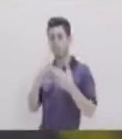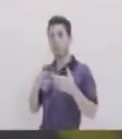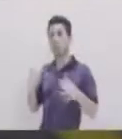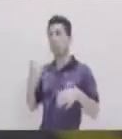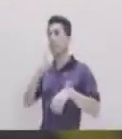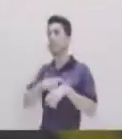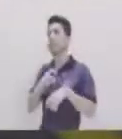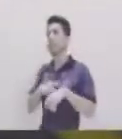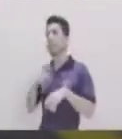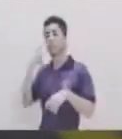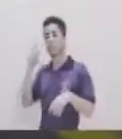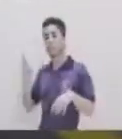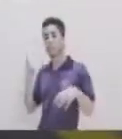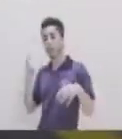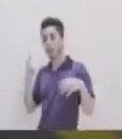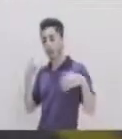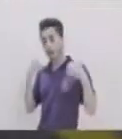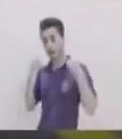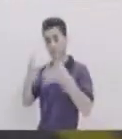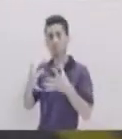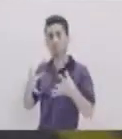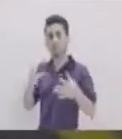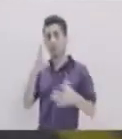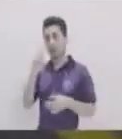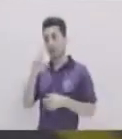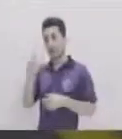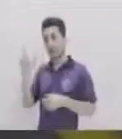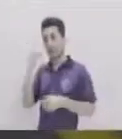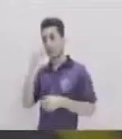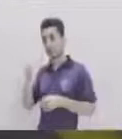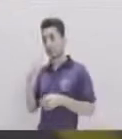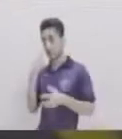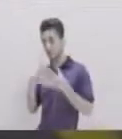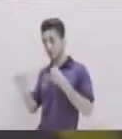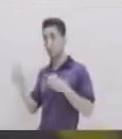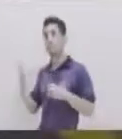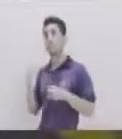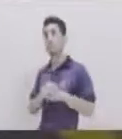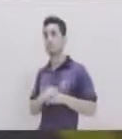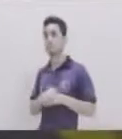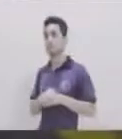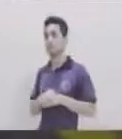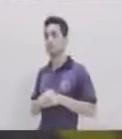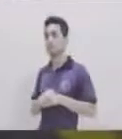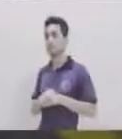tiempo de Reacción Que sería igual Entonces A